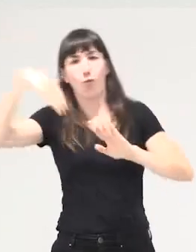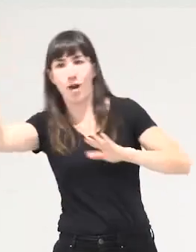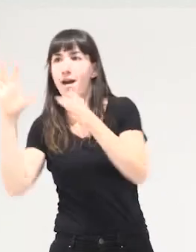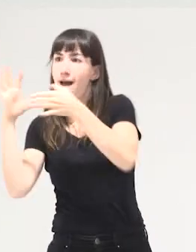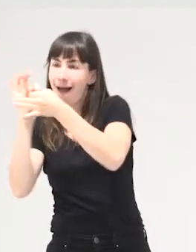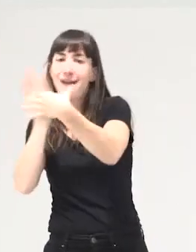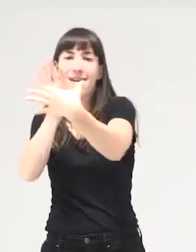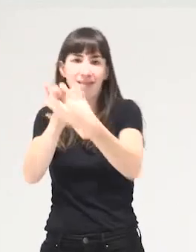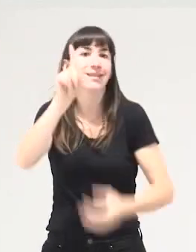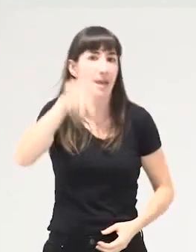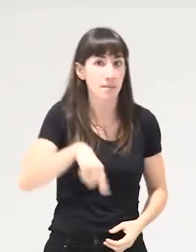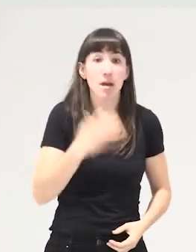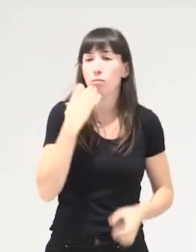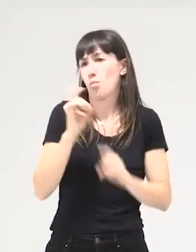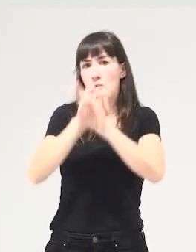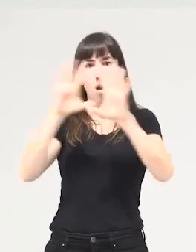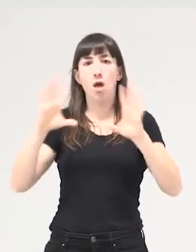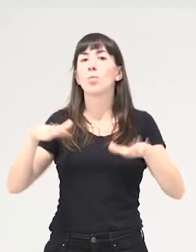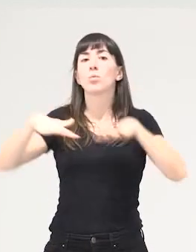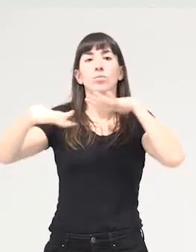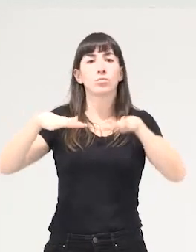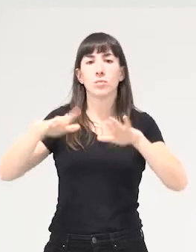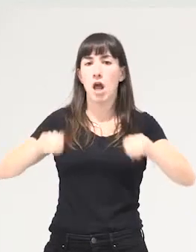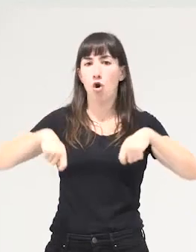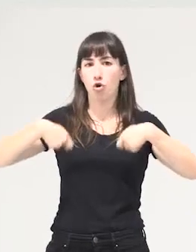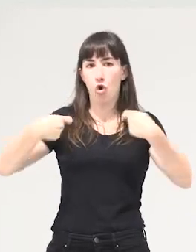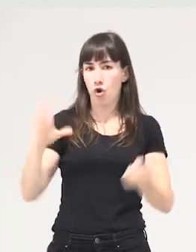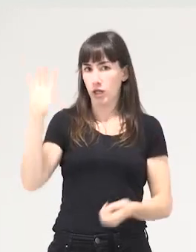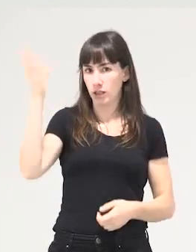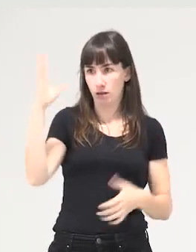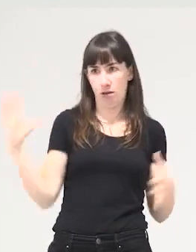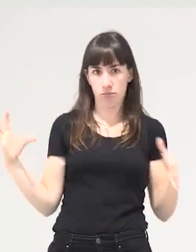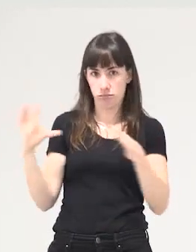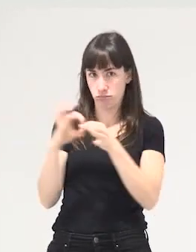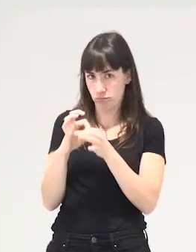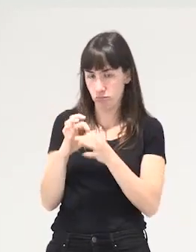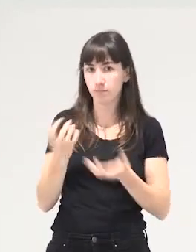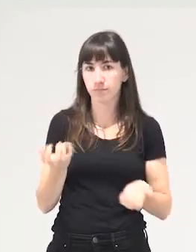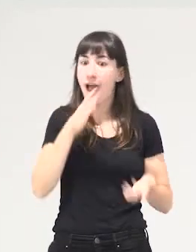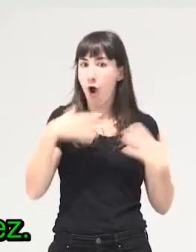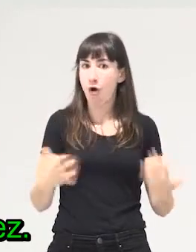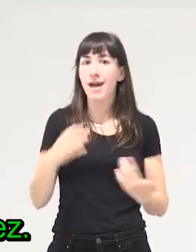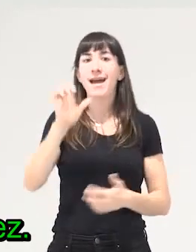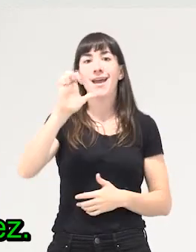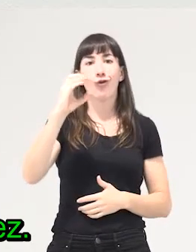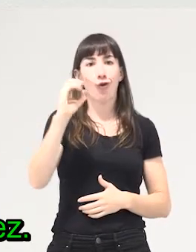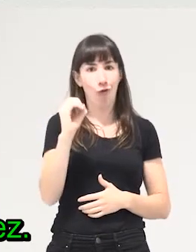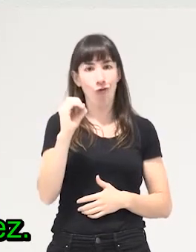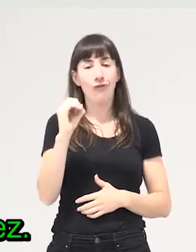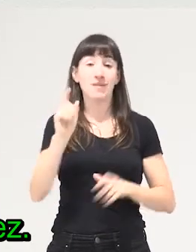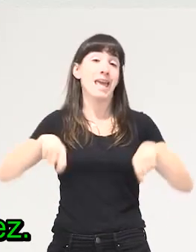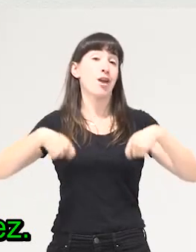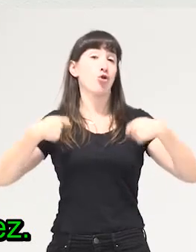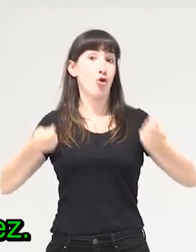generado alianzas claramente con el movimiento ecologista y entonces ahí está el avance por ejemplo ahora la idea fuerte del ecofeminismo que está cogiendo como mucha